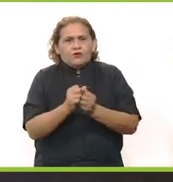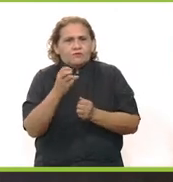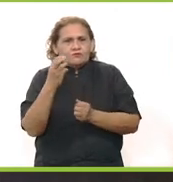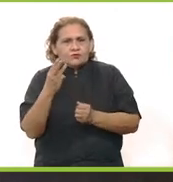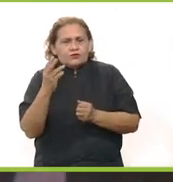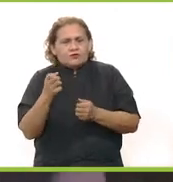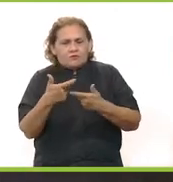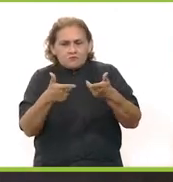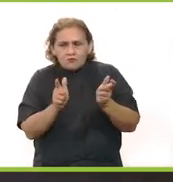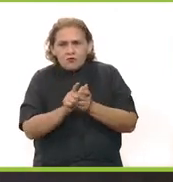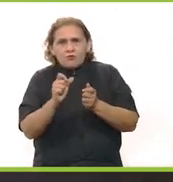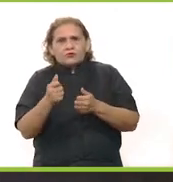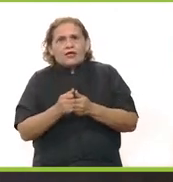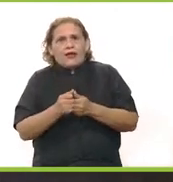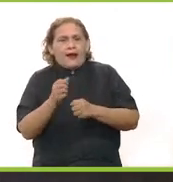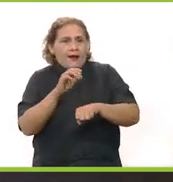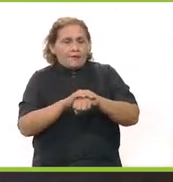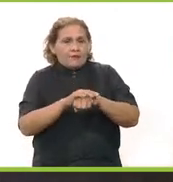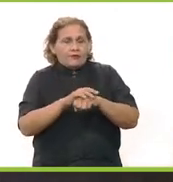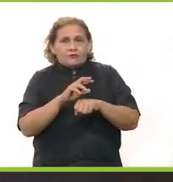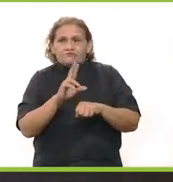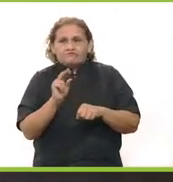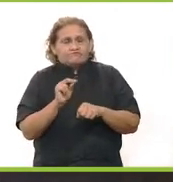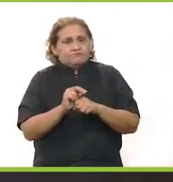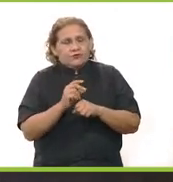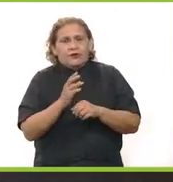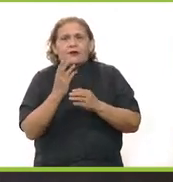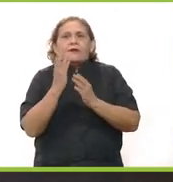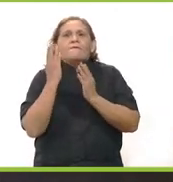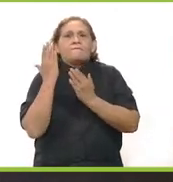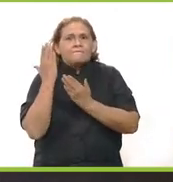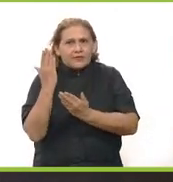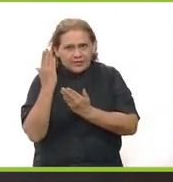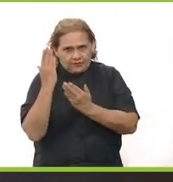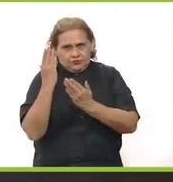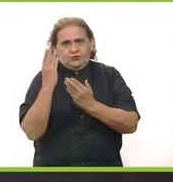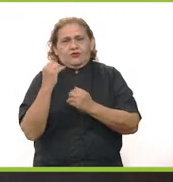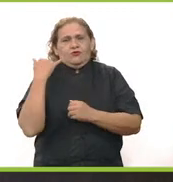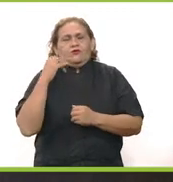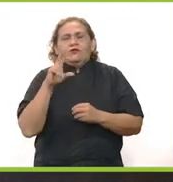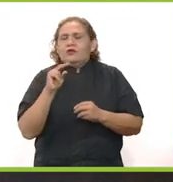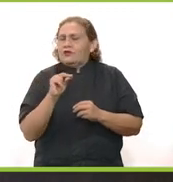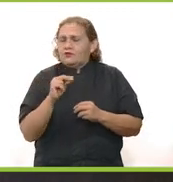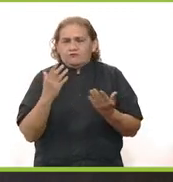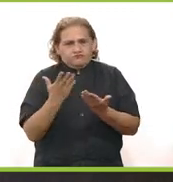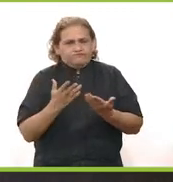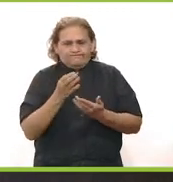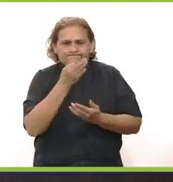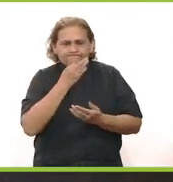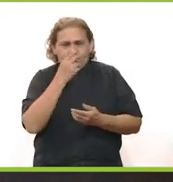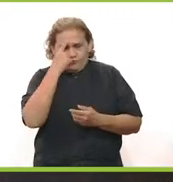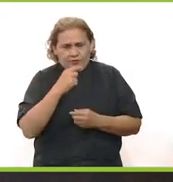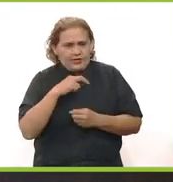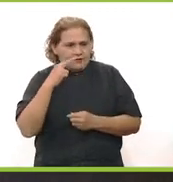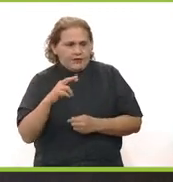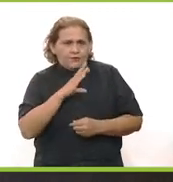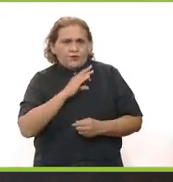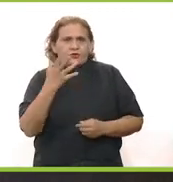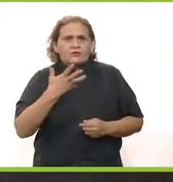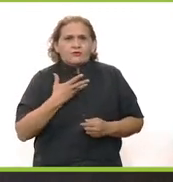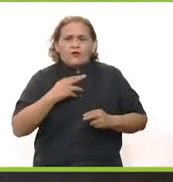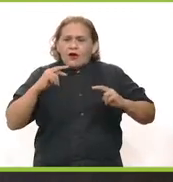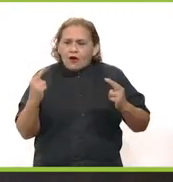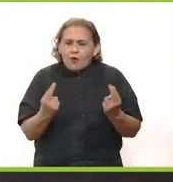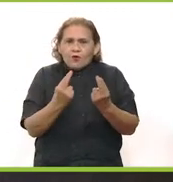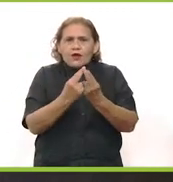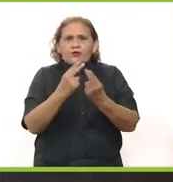estar haciendo posadas con tres, cuatro grupos de amigos. Hay que dejar de hacer posadas, es algo que le pedimos muy encarecidamente a los yucatecos, ¿para qué? Para que en